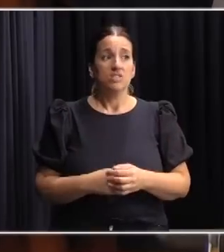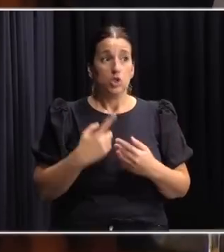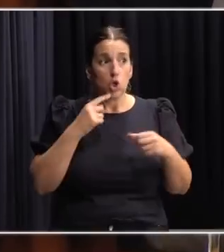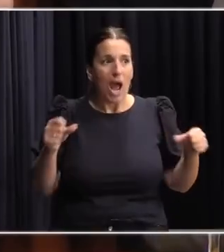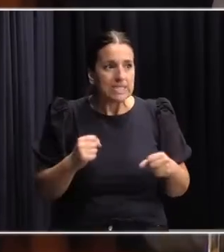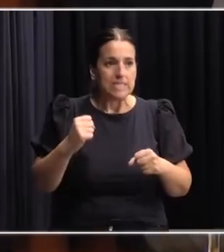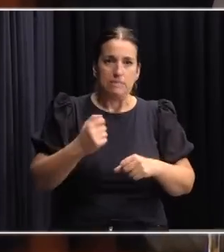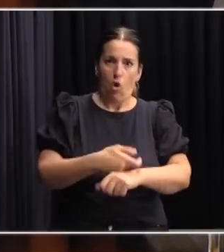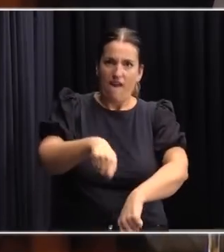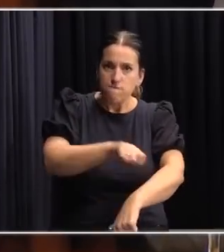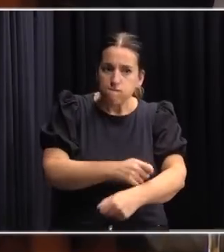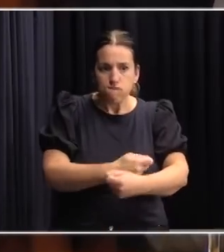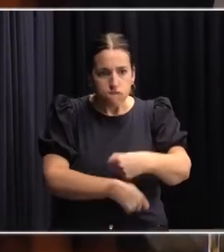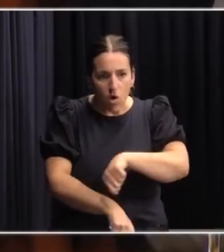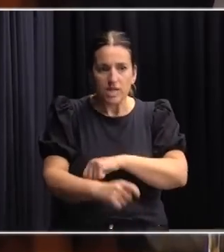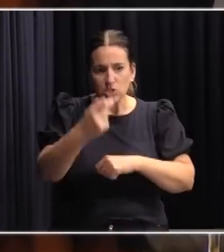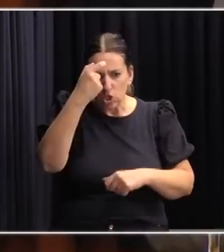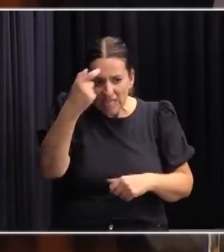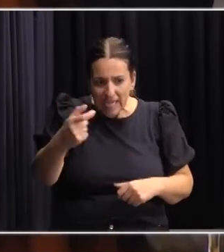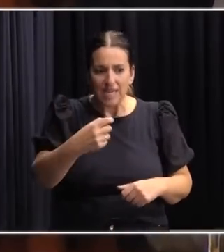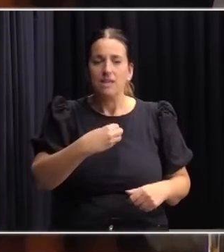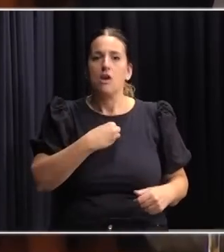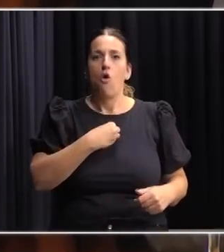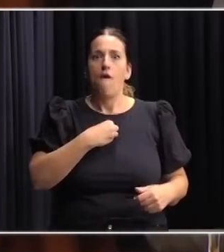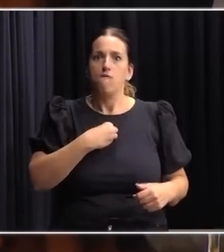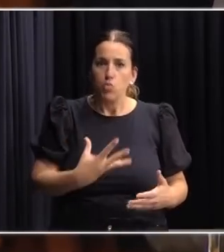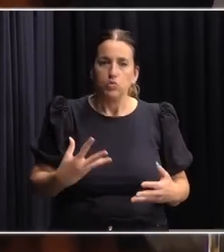este esfuerzo de técnicos y además de voluntad política